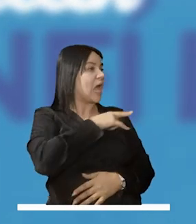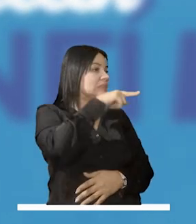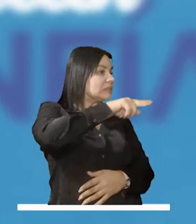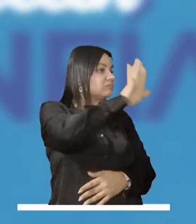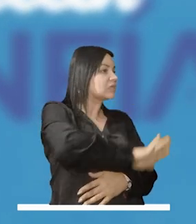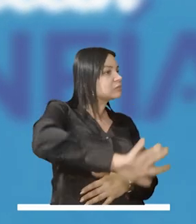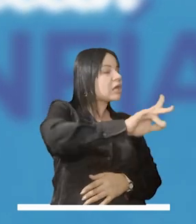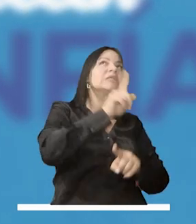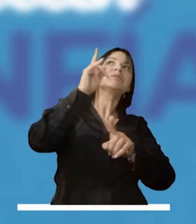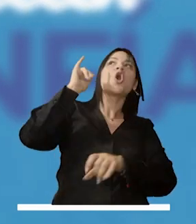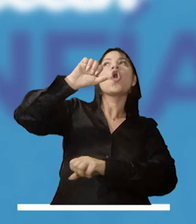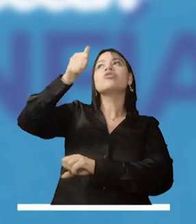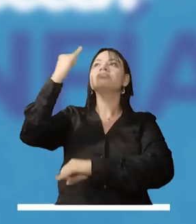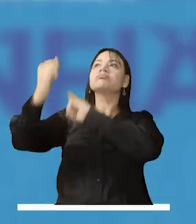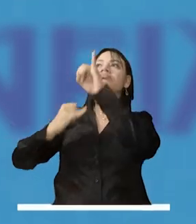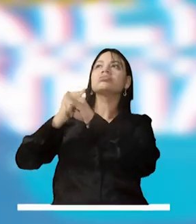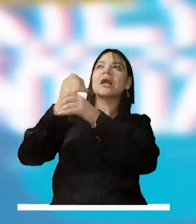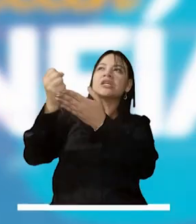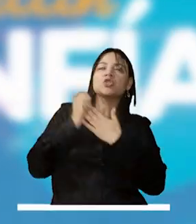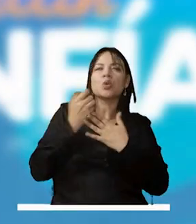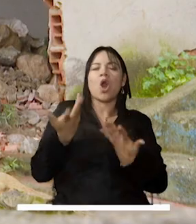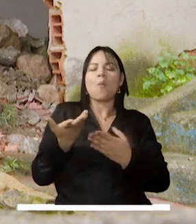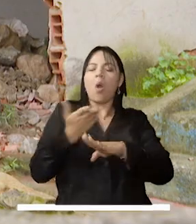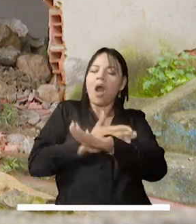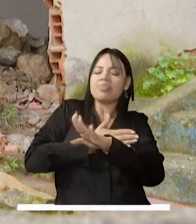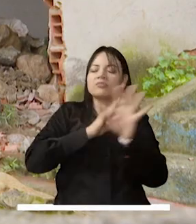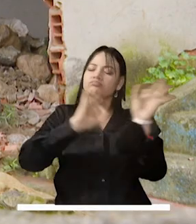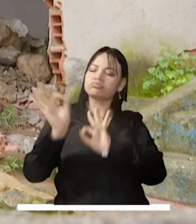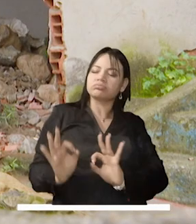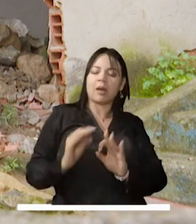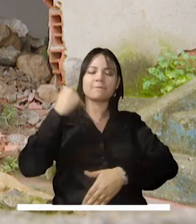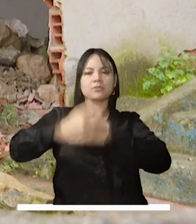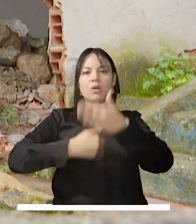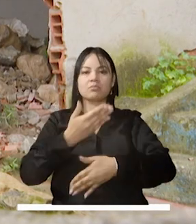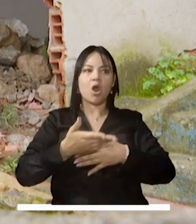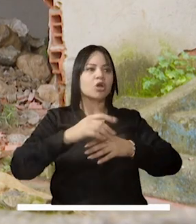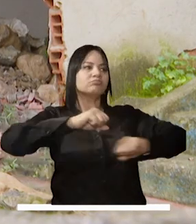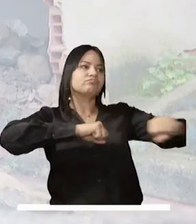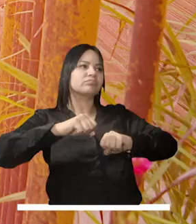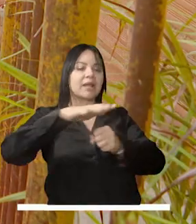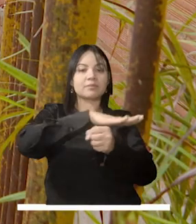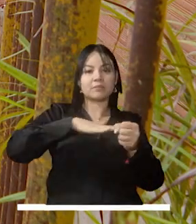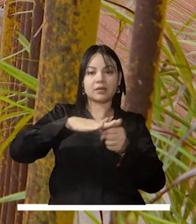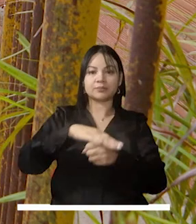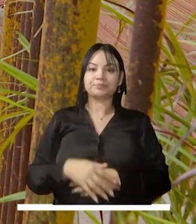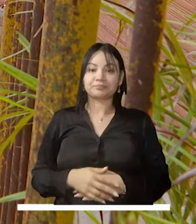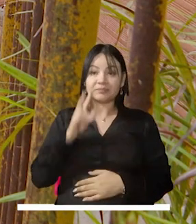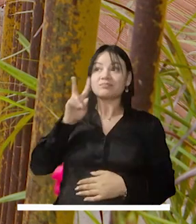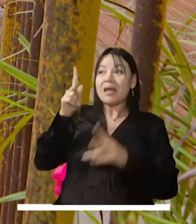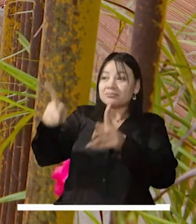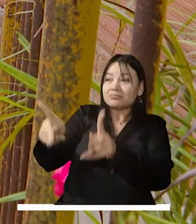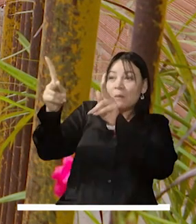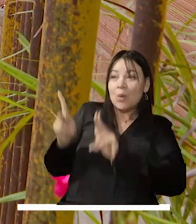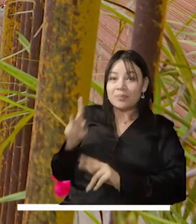internacionales para poder prevenir, mitigar y poder avanzar en la gestión de nuestros barrios. Como pueden ver en este puente